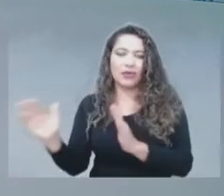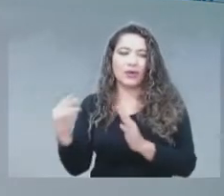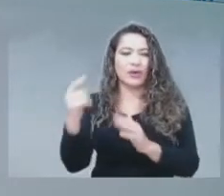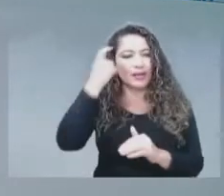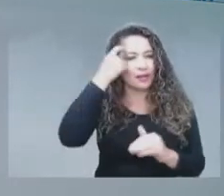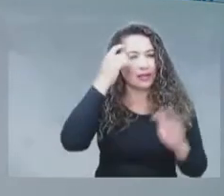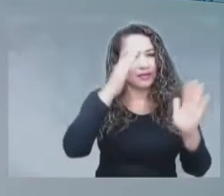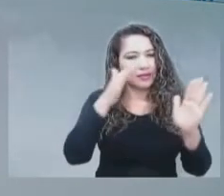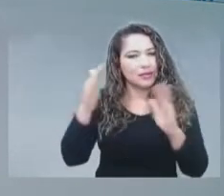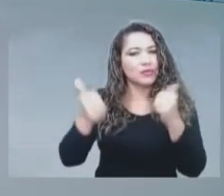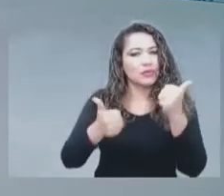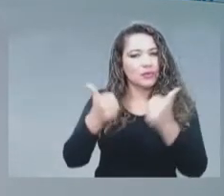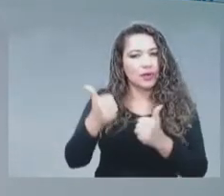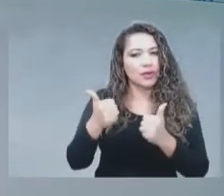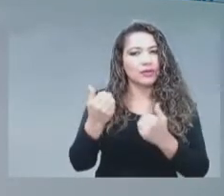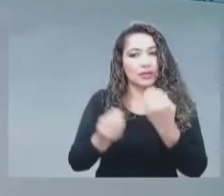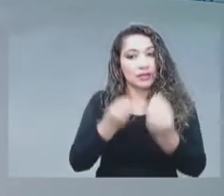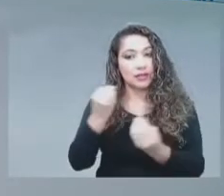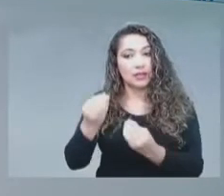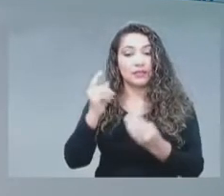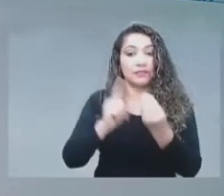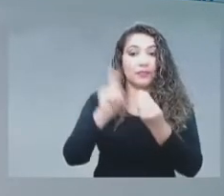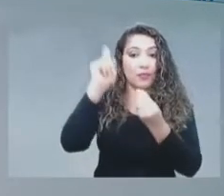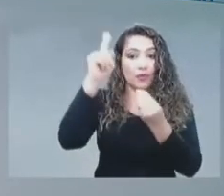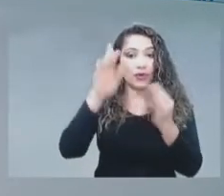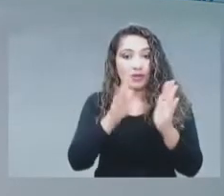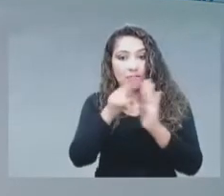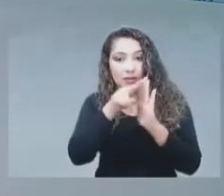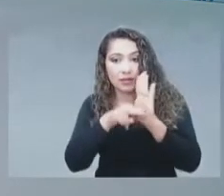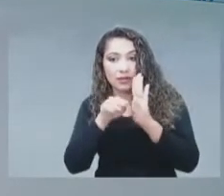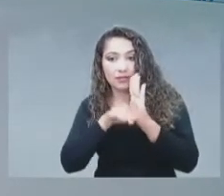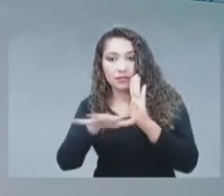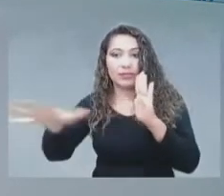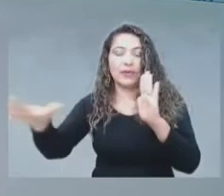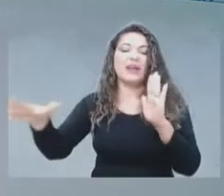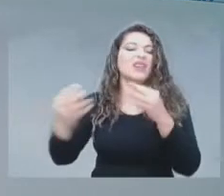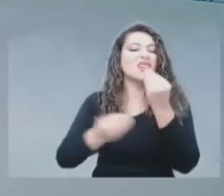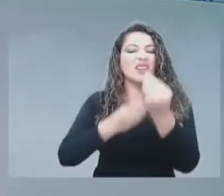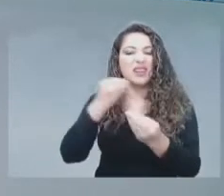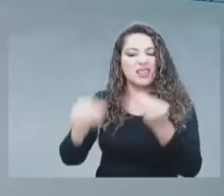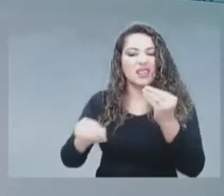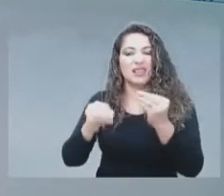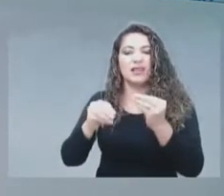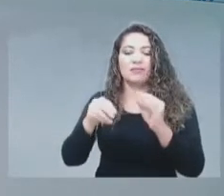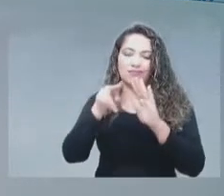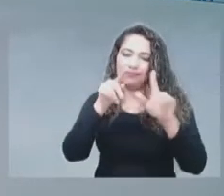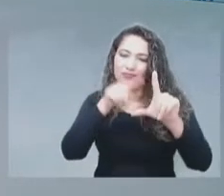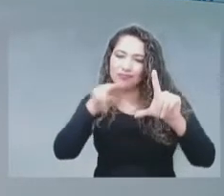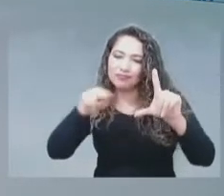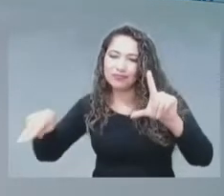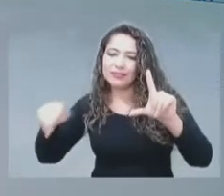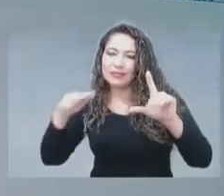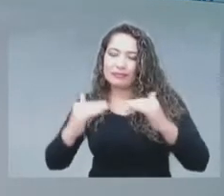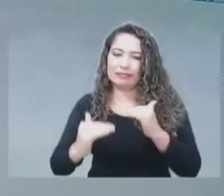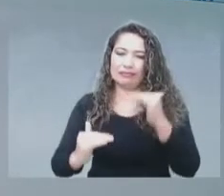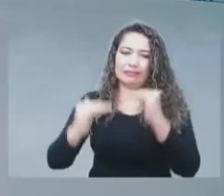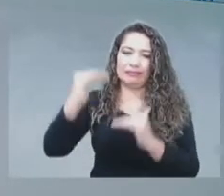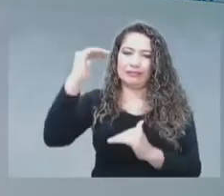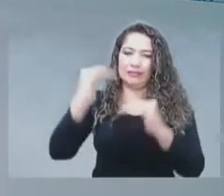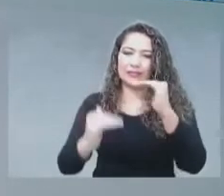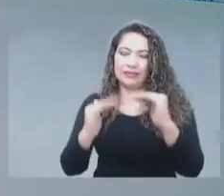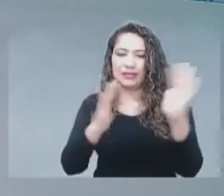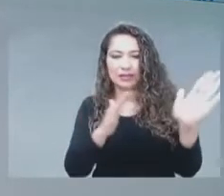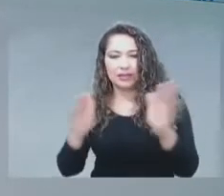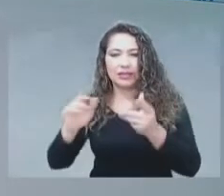en la política de espectro es para ayudar al crecimiento o al desarrollo, a la transformación digital de la